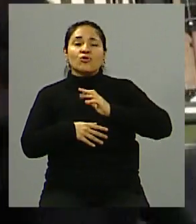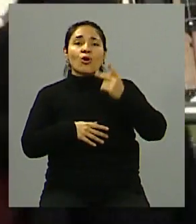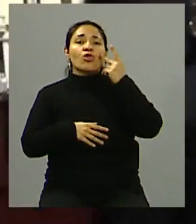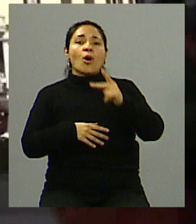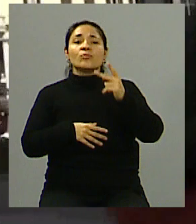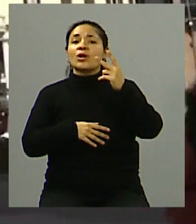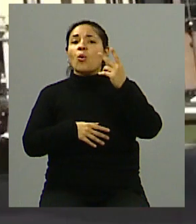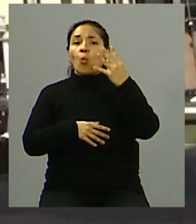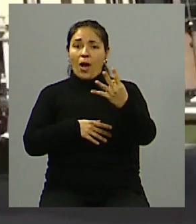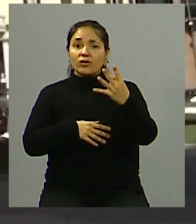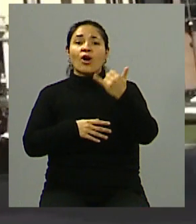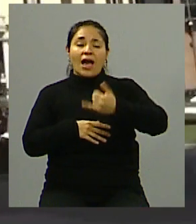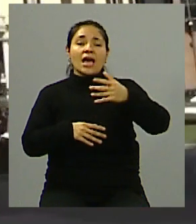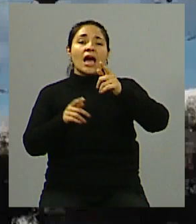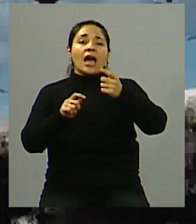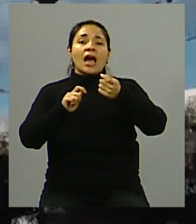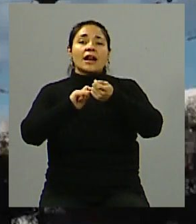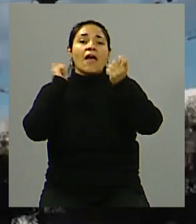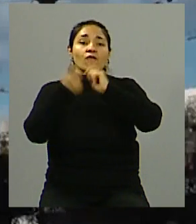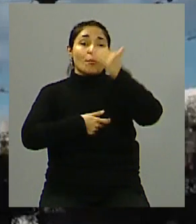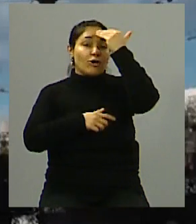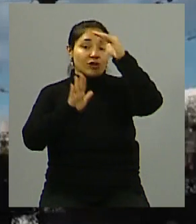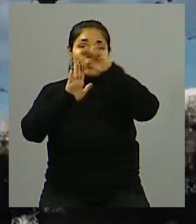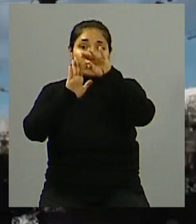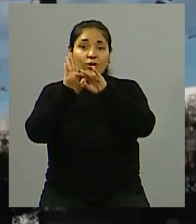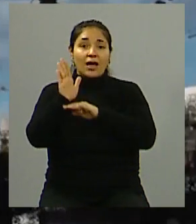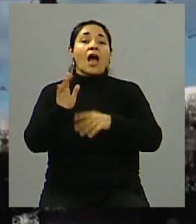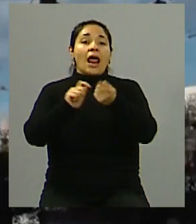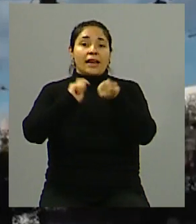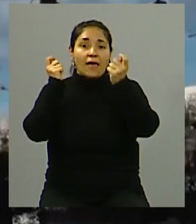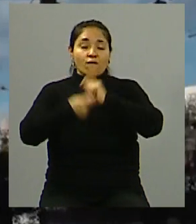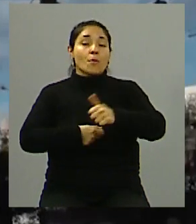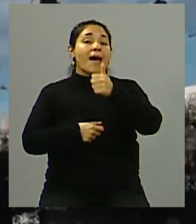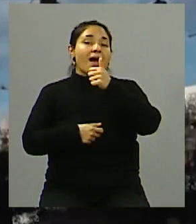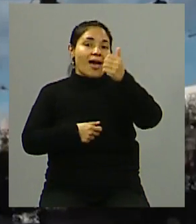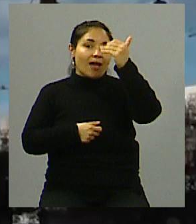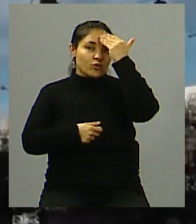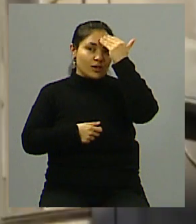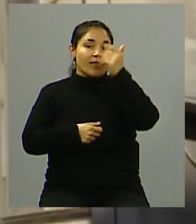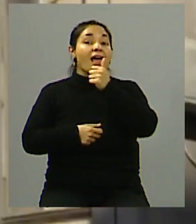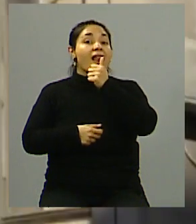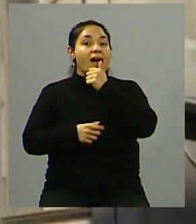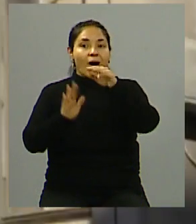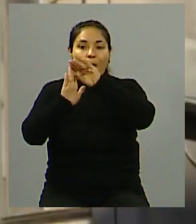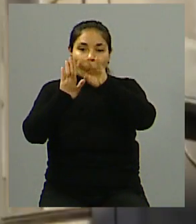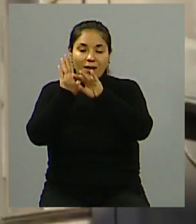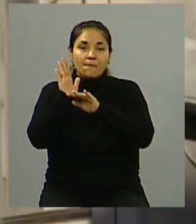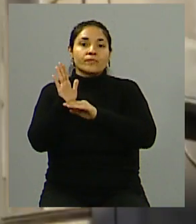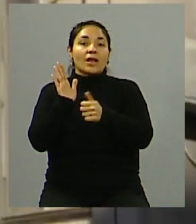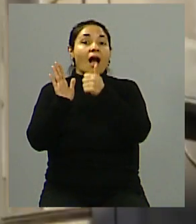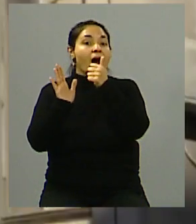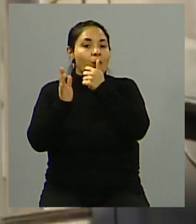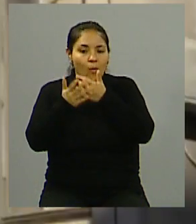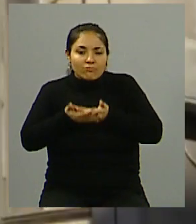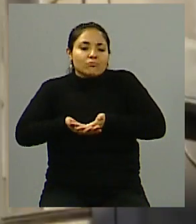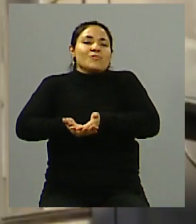hizo una reforma constitucional muy importante que se llamó justamente la Reforma del Agua, por la cual se estatizaba todo el suministro de